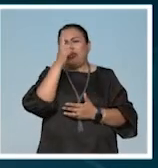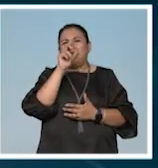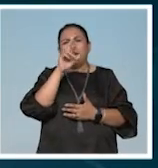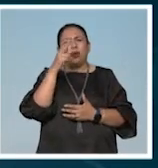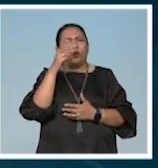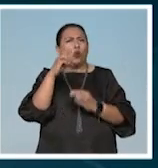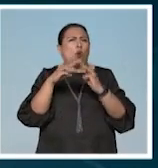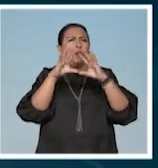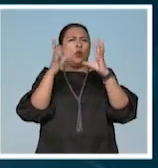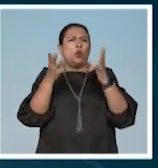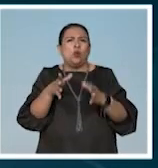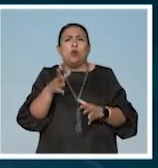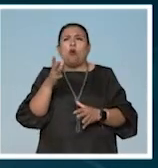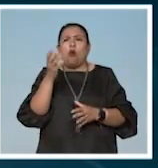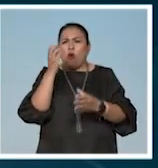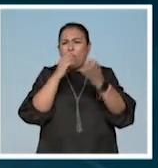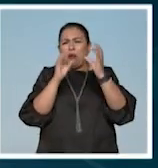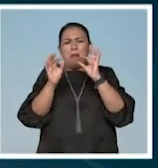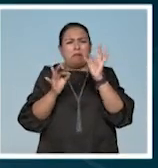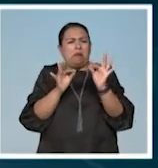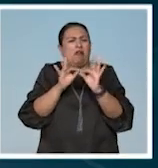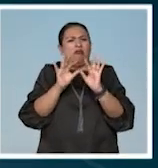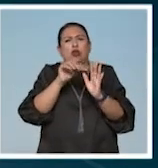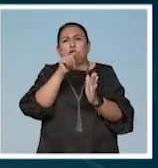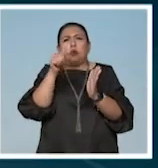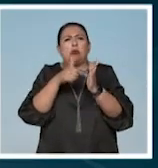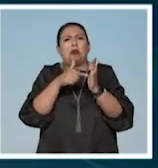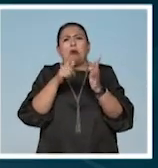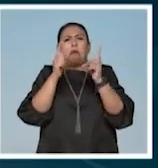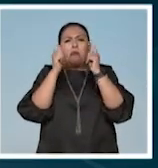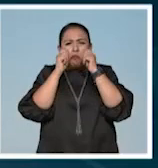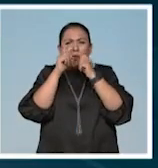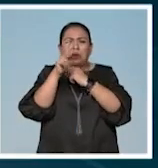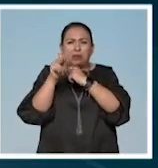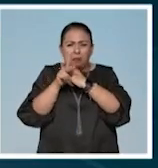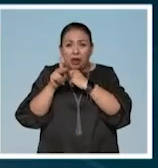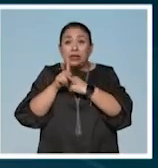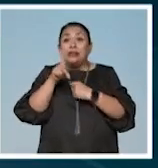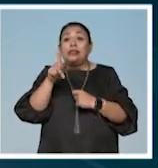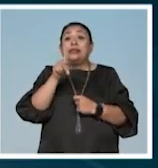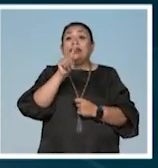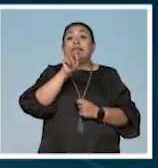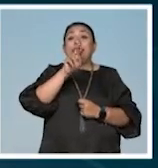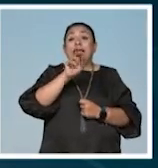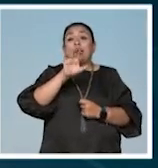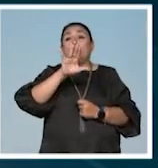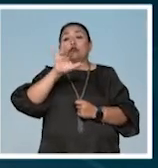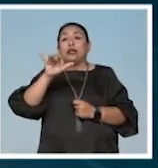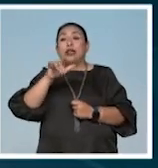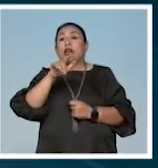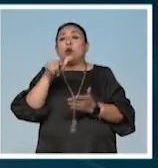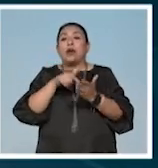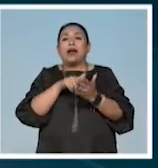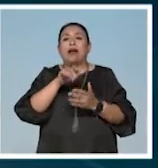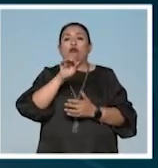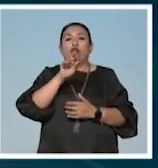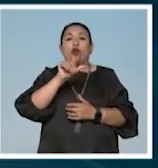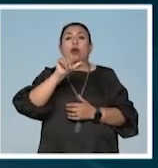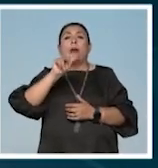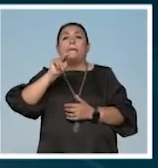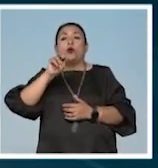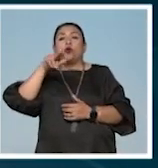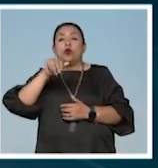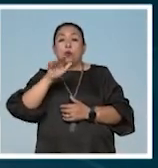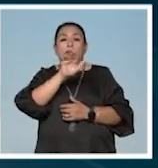universal que sus obras funcionan perfectamente en cualquier país Tierra Océana se presenta en el foro a poco no de miércoles a